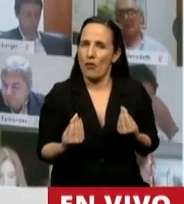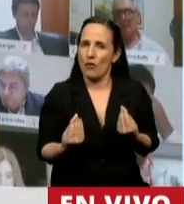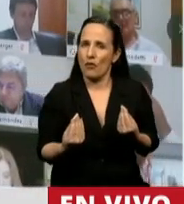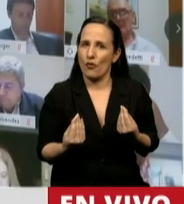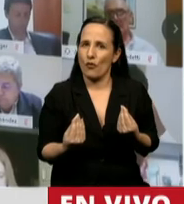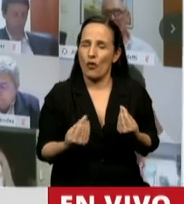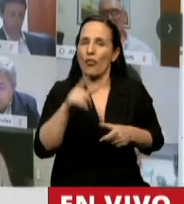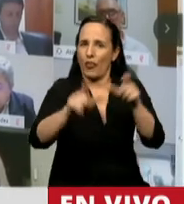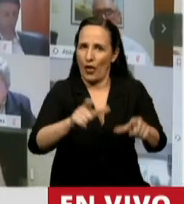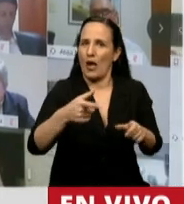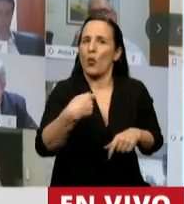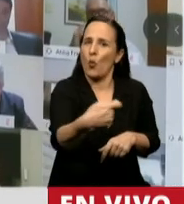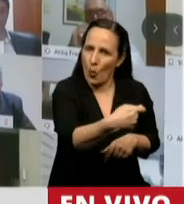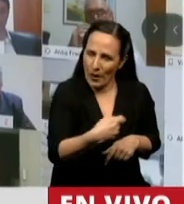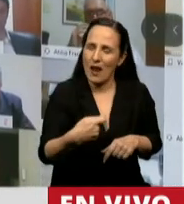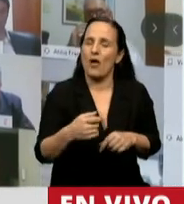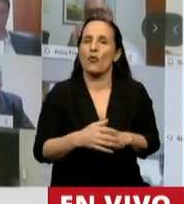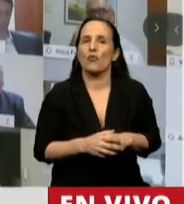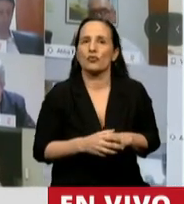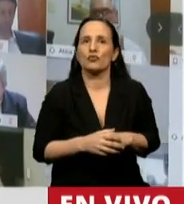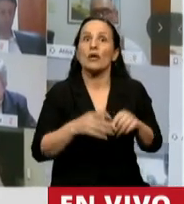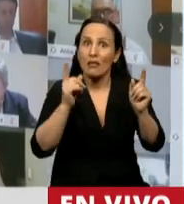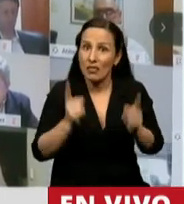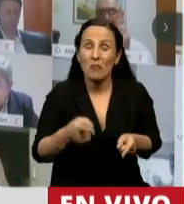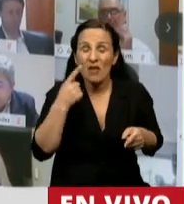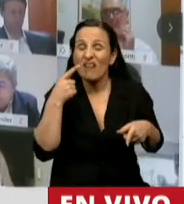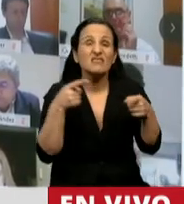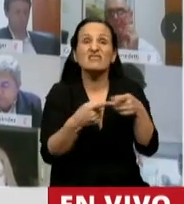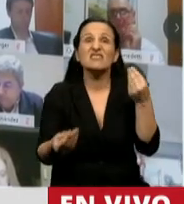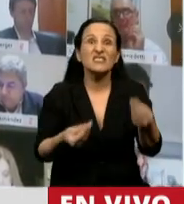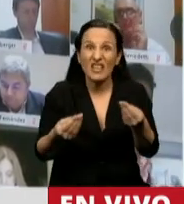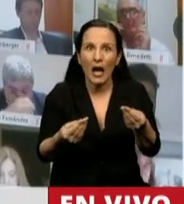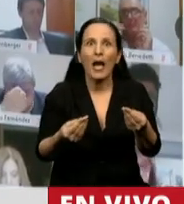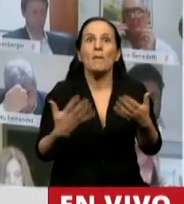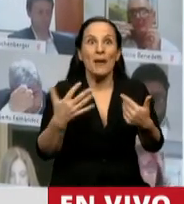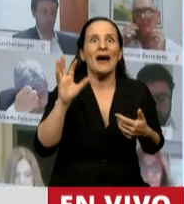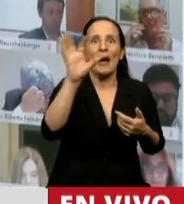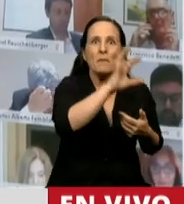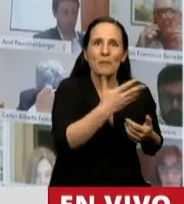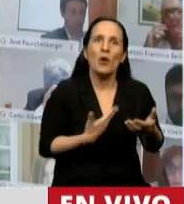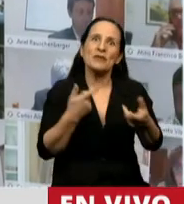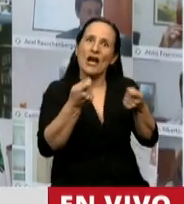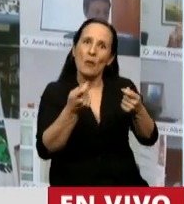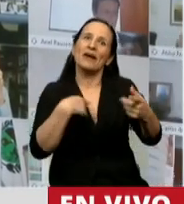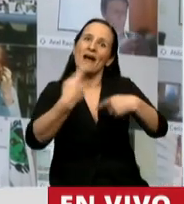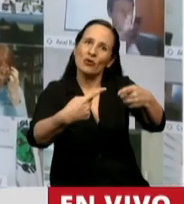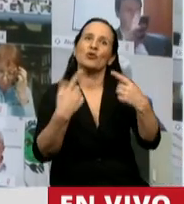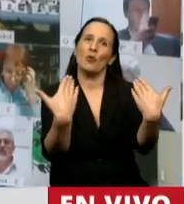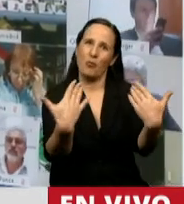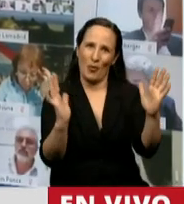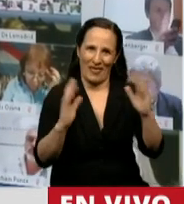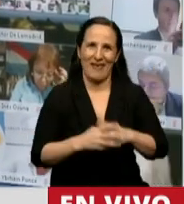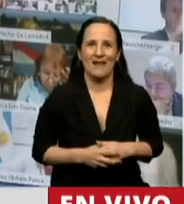de los jubilados, y también garantizar esta funcionalidad de las provincias argentinas. Muchas gracias, Presidente.